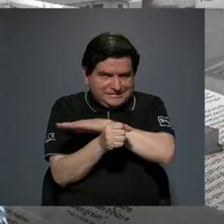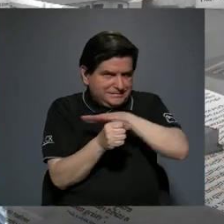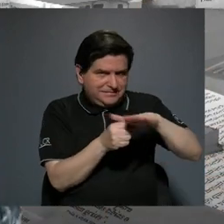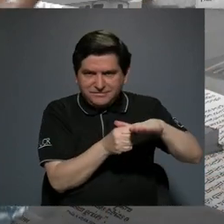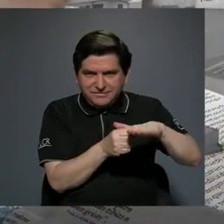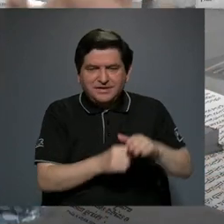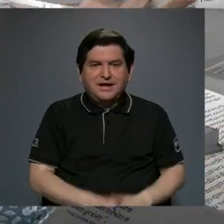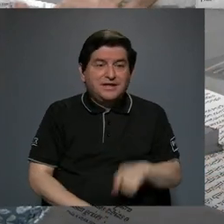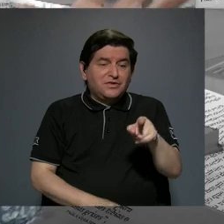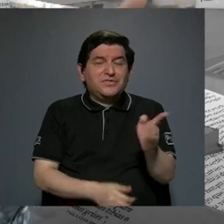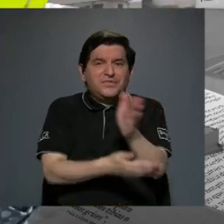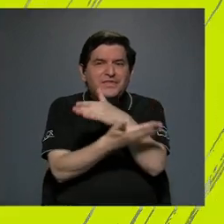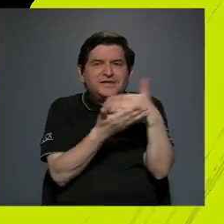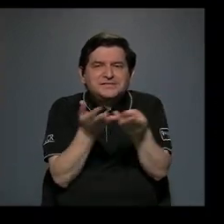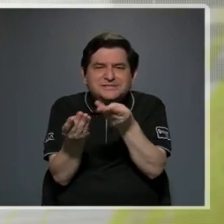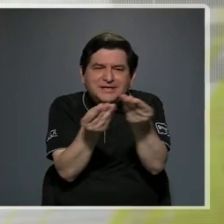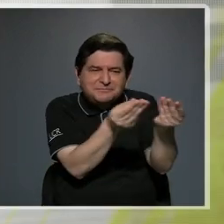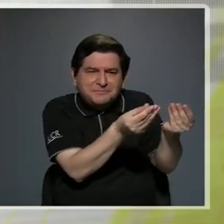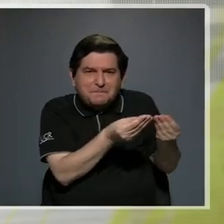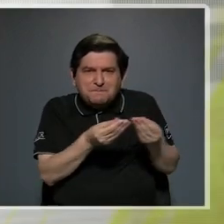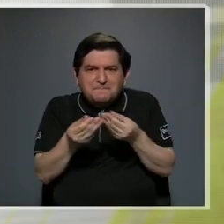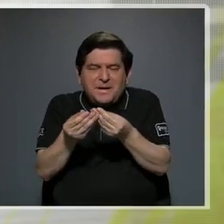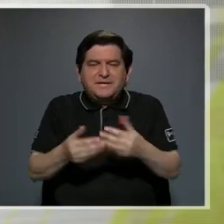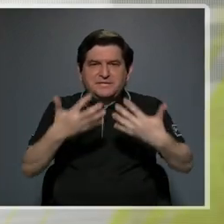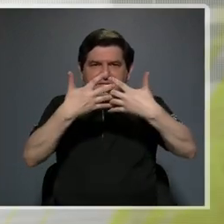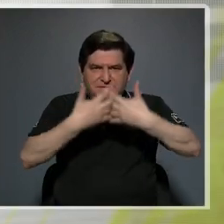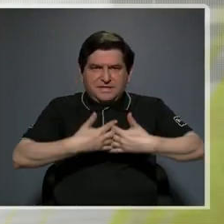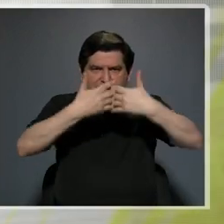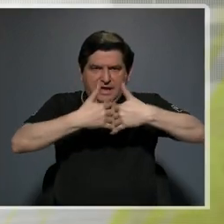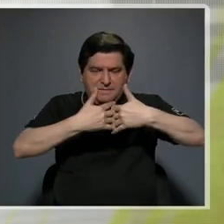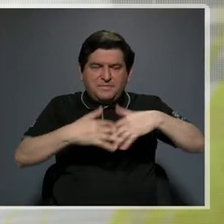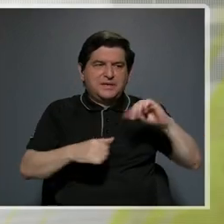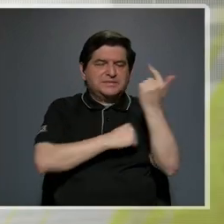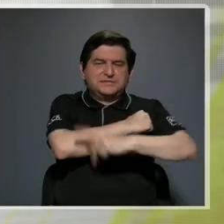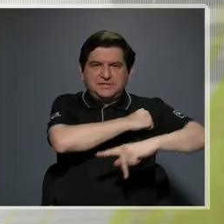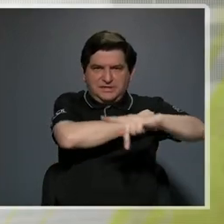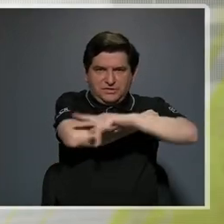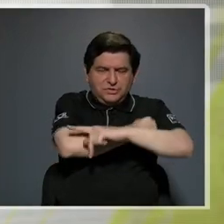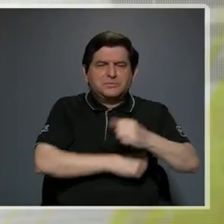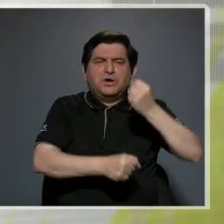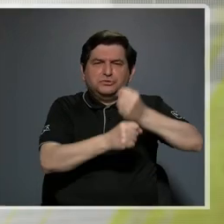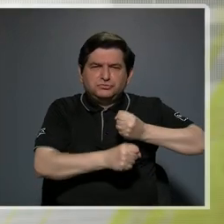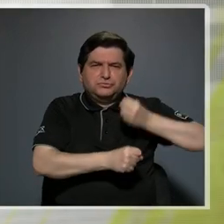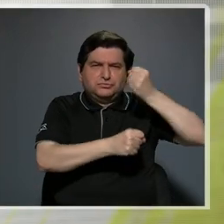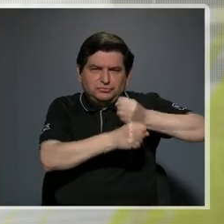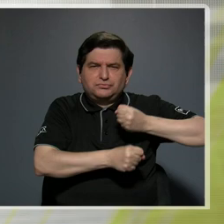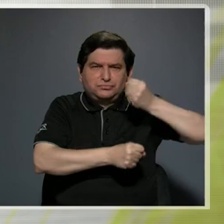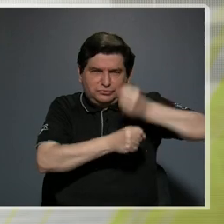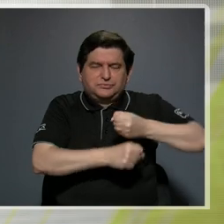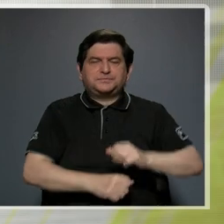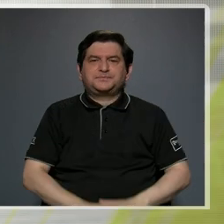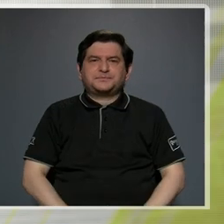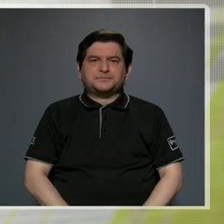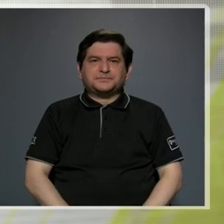de ese pedazo de tierra donde las compañías extranjeras trabajaban y